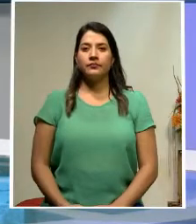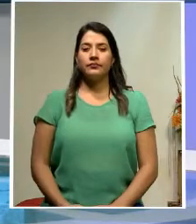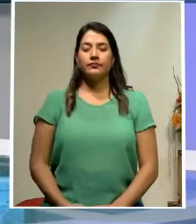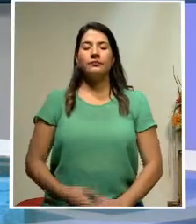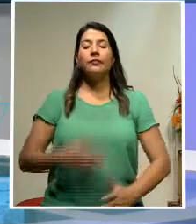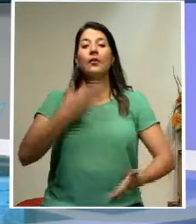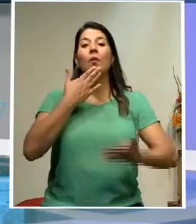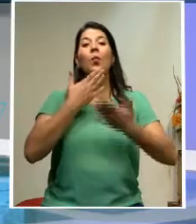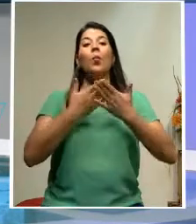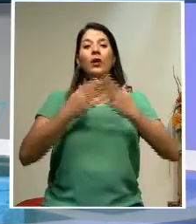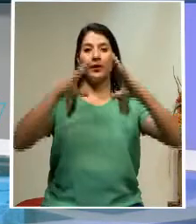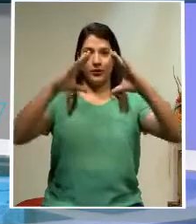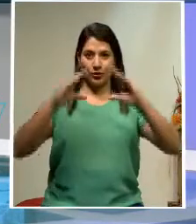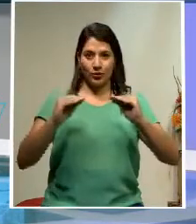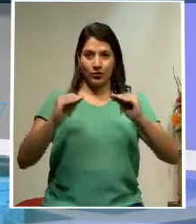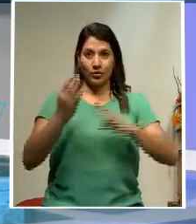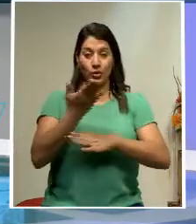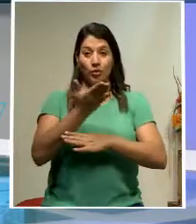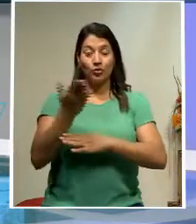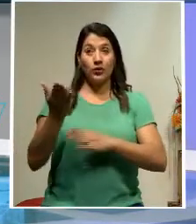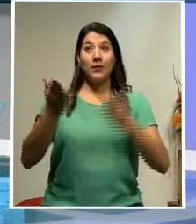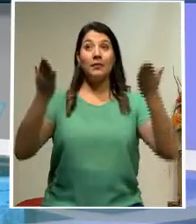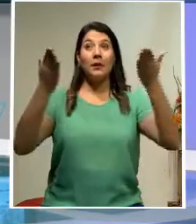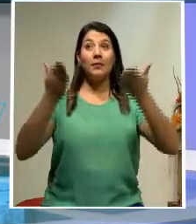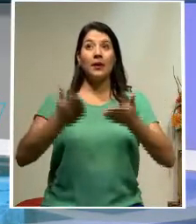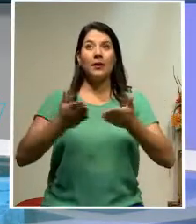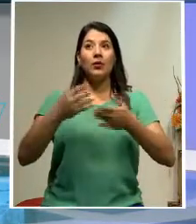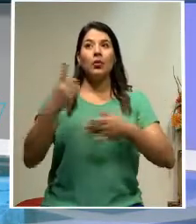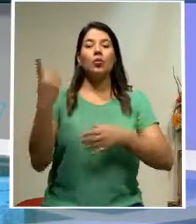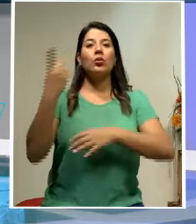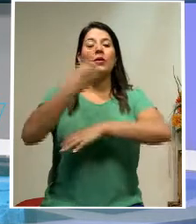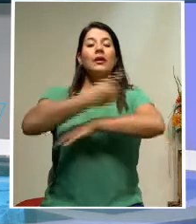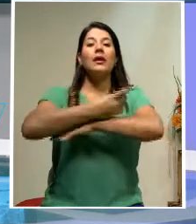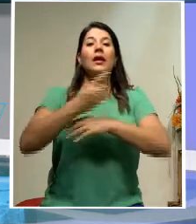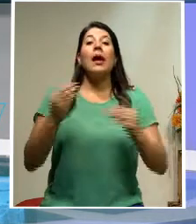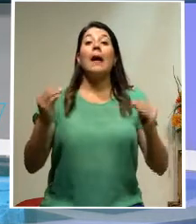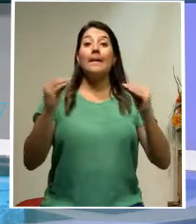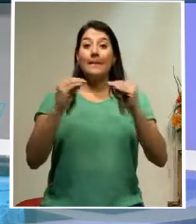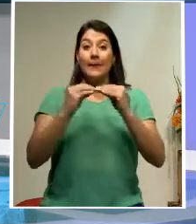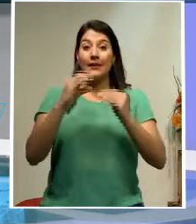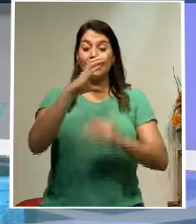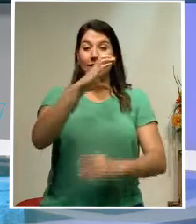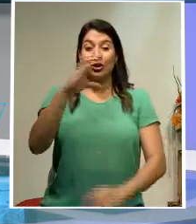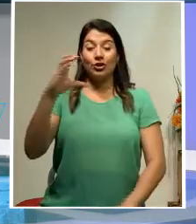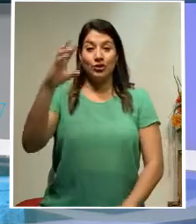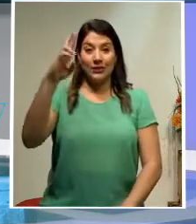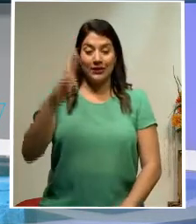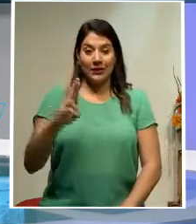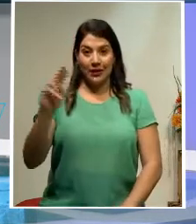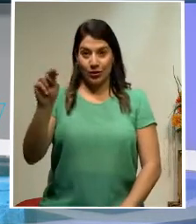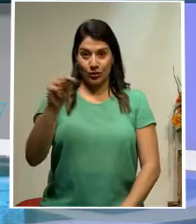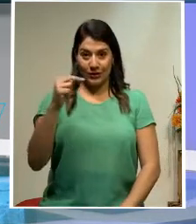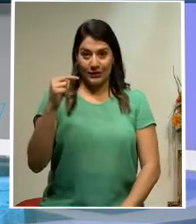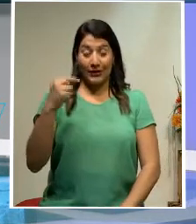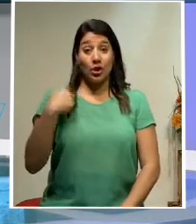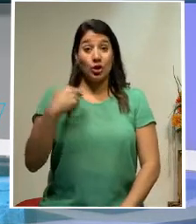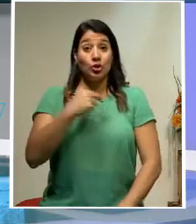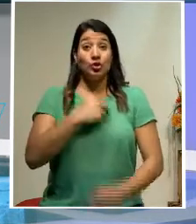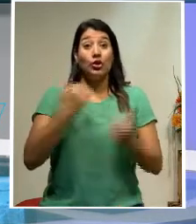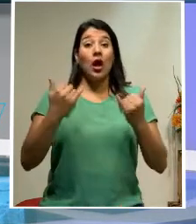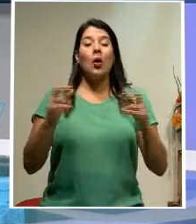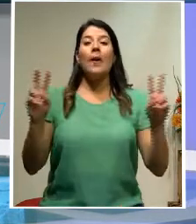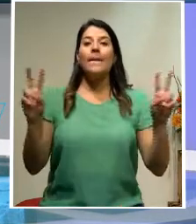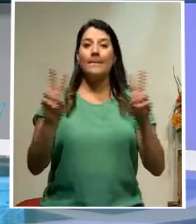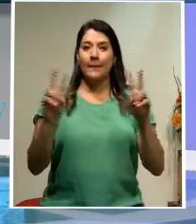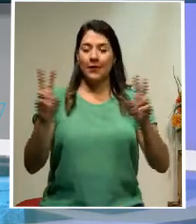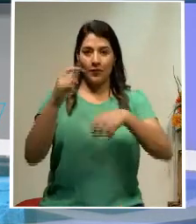Buenas noches, bienvenidas y bienvenidos a una nueva edición estelar de Costa Rica Noticias. Estamos en